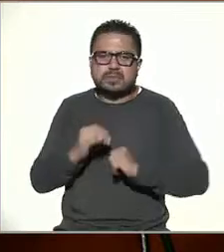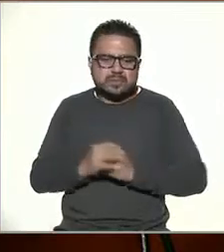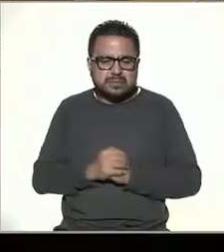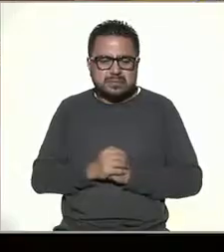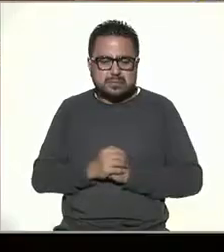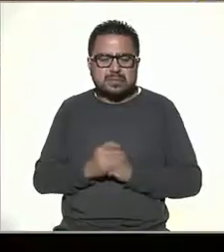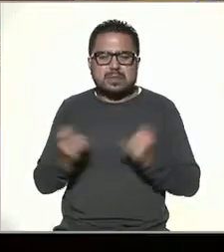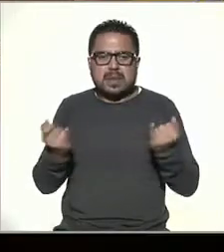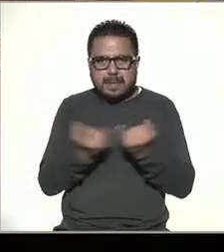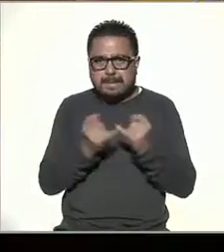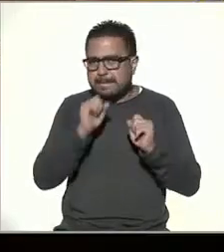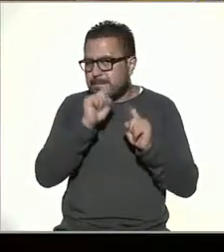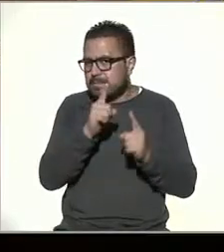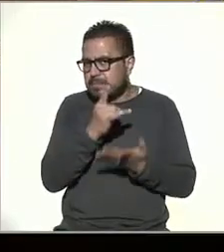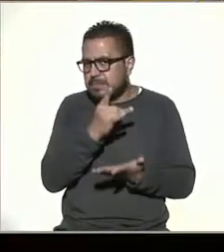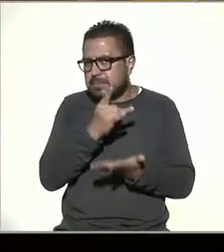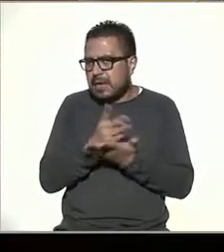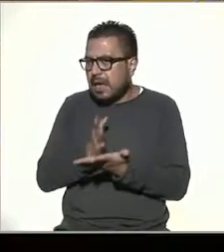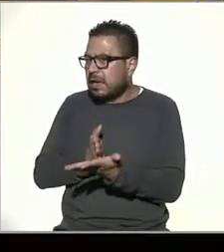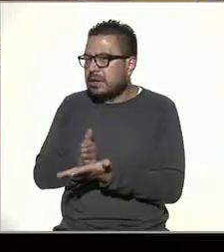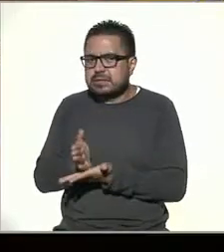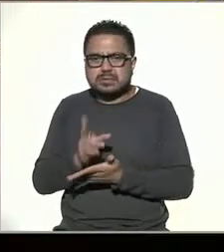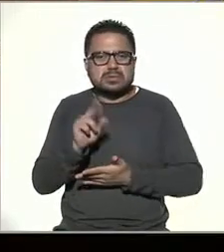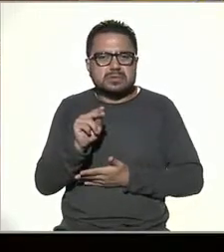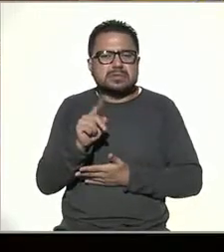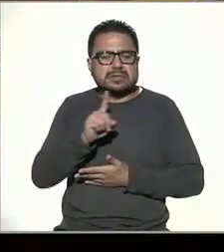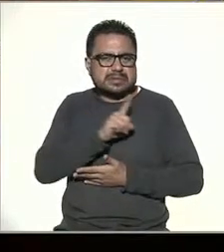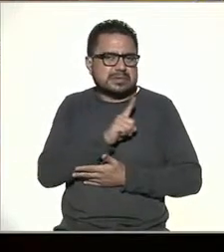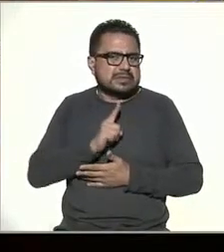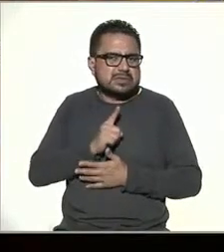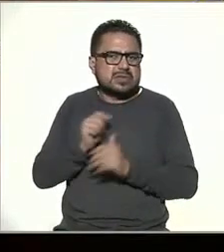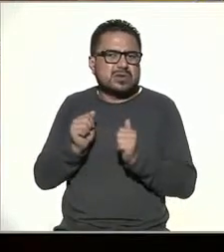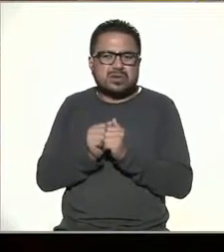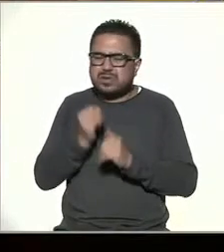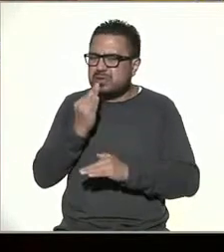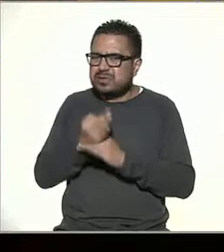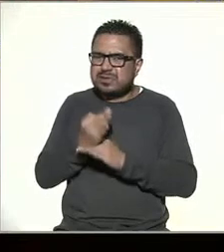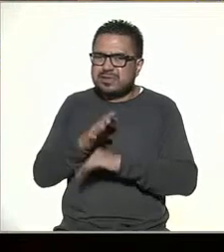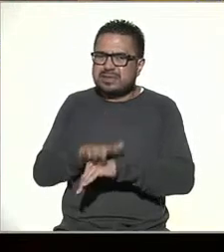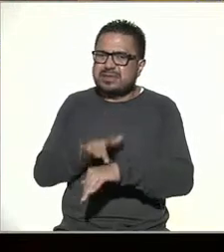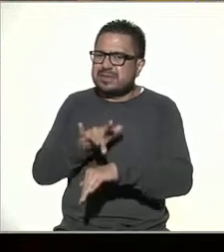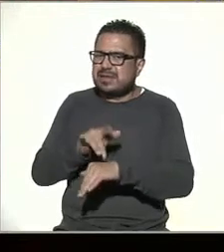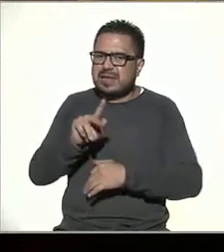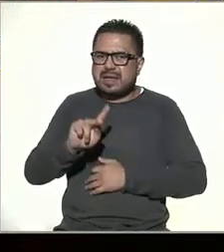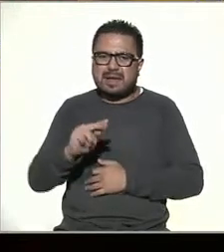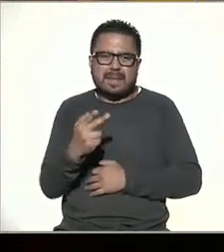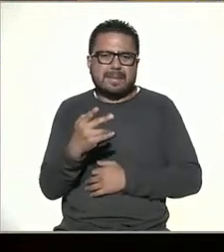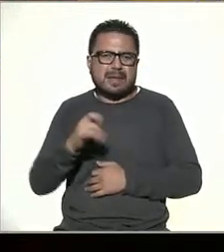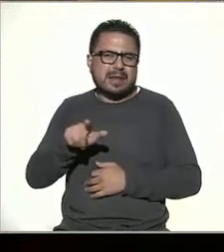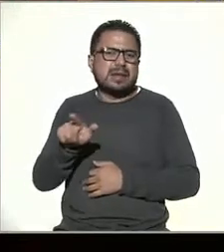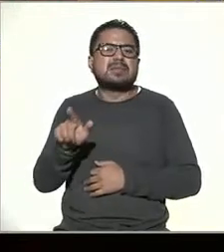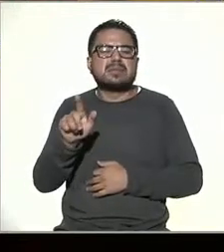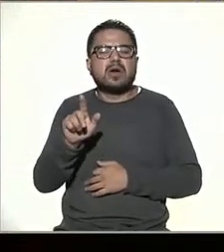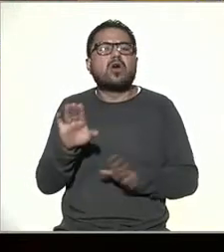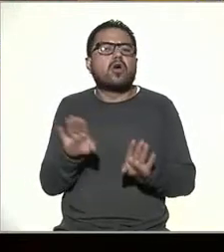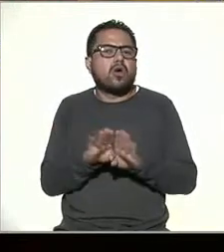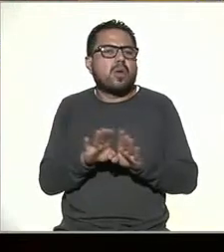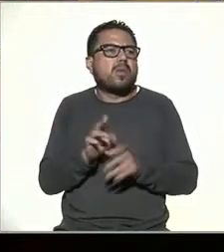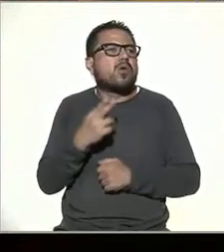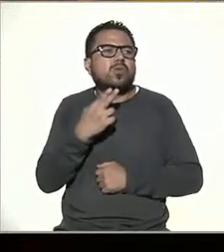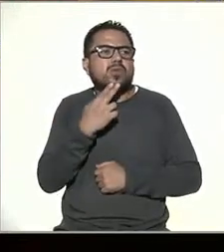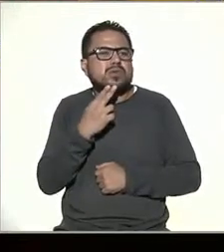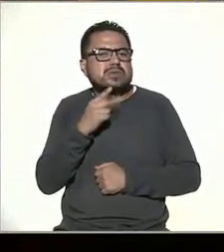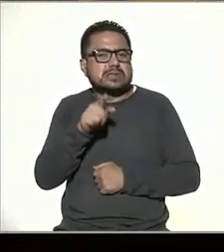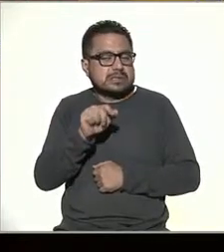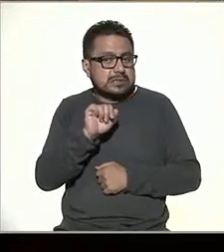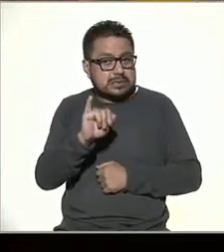pues que también no solamente es acceder, porque en eso ya tiene que ver con lo que estaba tocando Philip, que es justamente decir cómo utilizarlo. Y